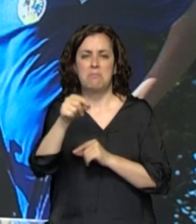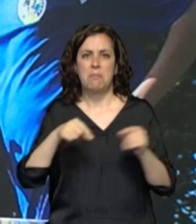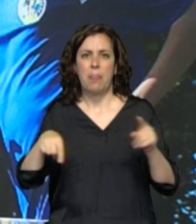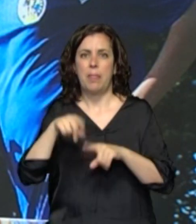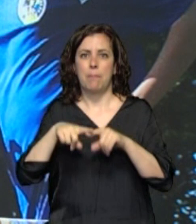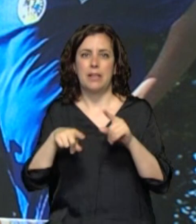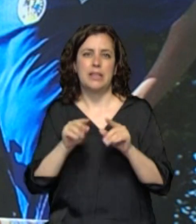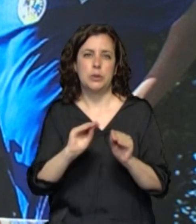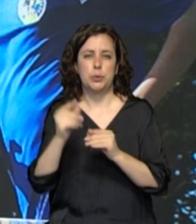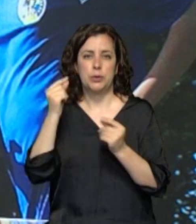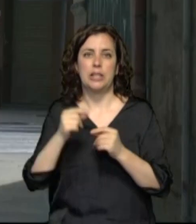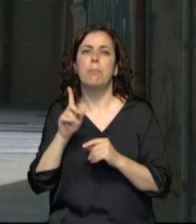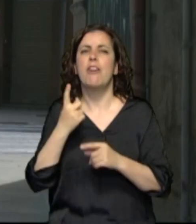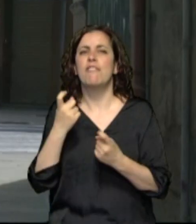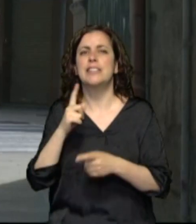para mayores.